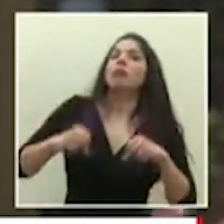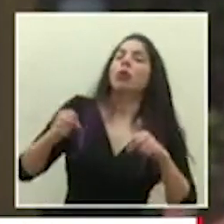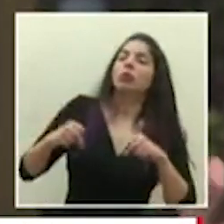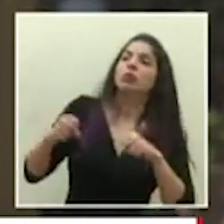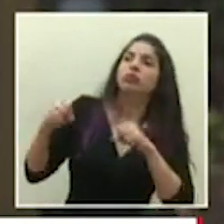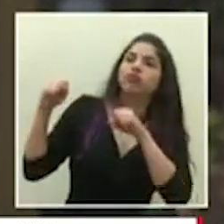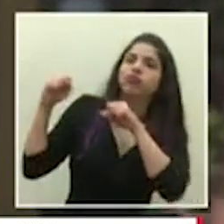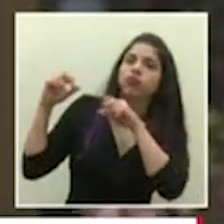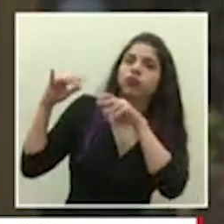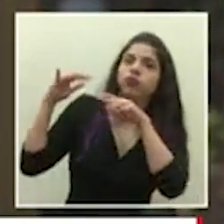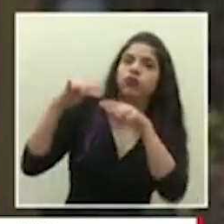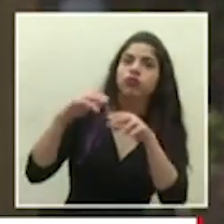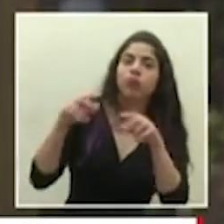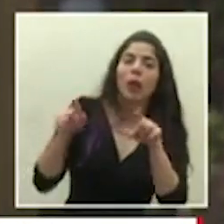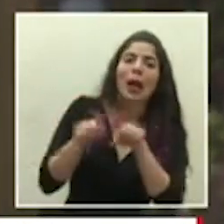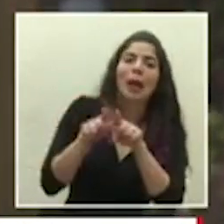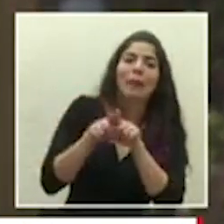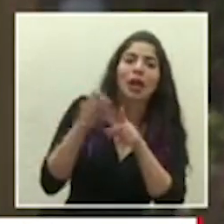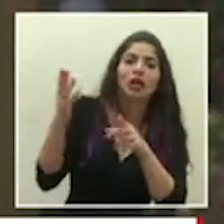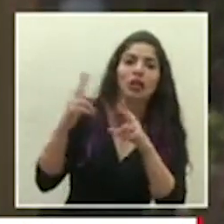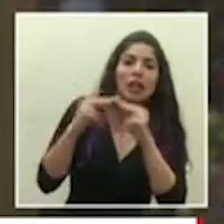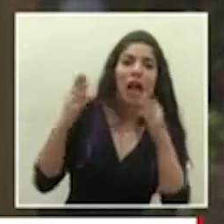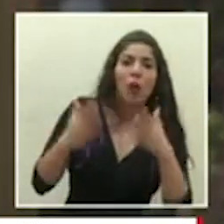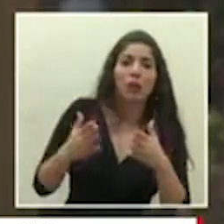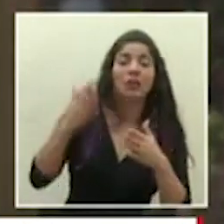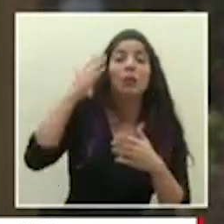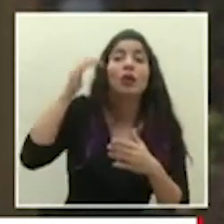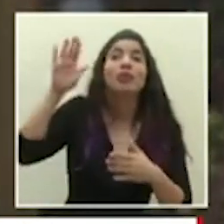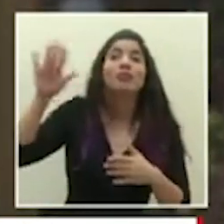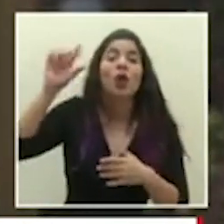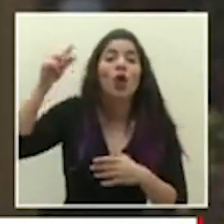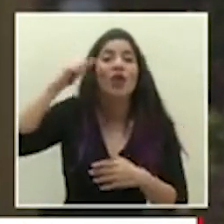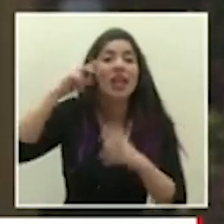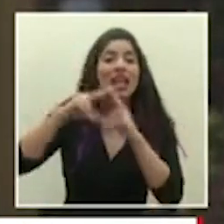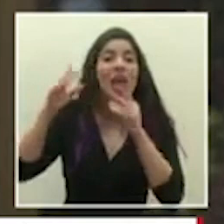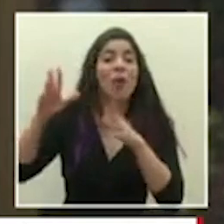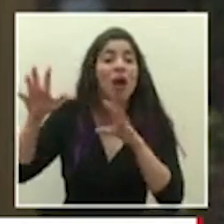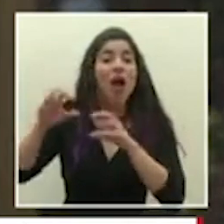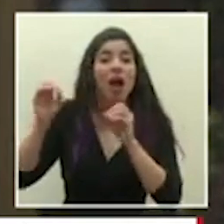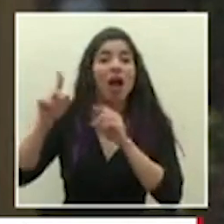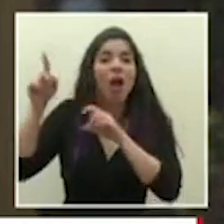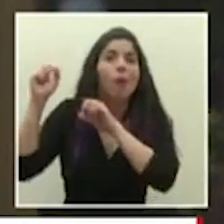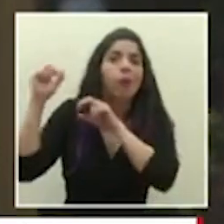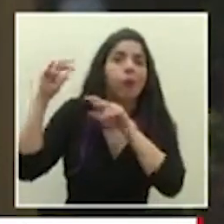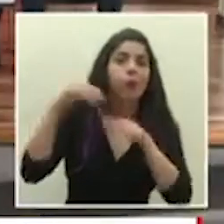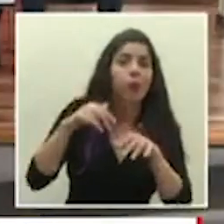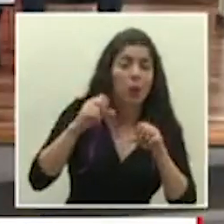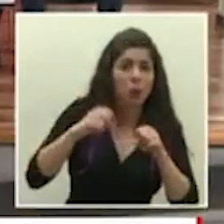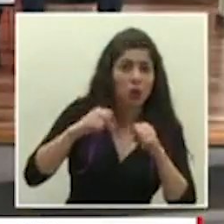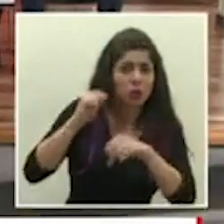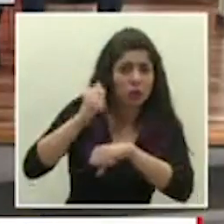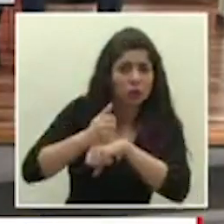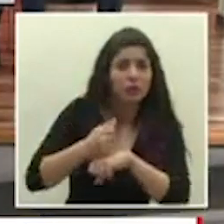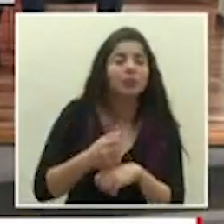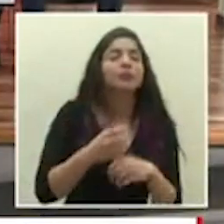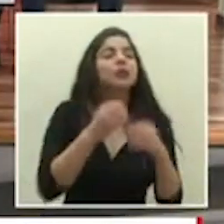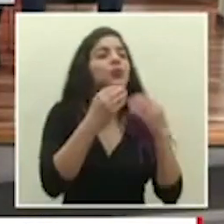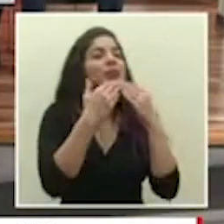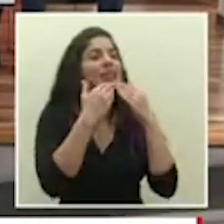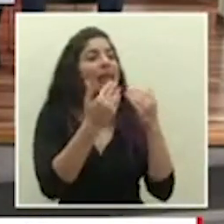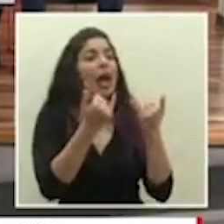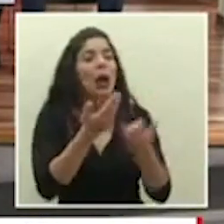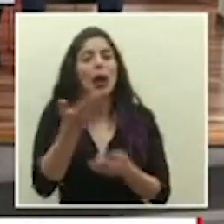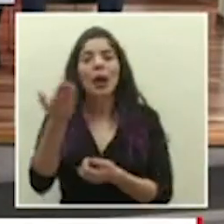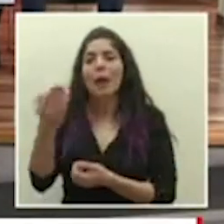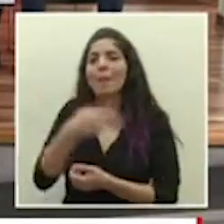de hermanos nicaragüenses ante la inacción del gobierno nicaragüense muchas gracias colegas iniciamos con el